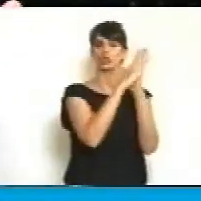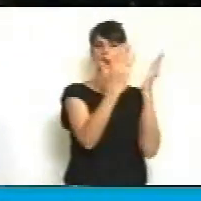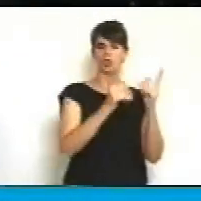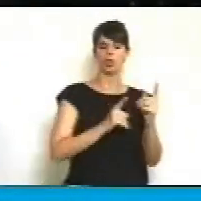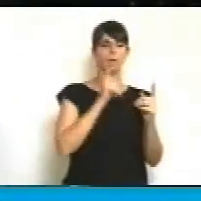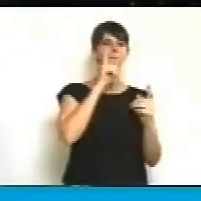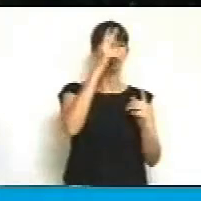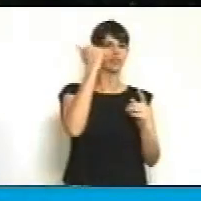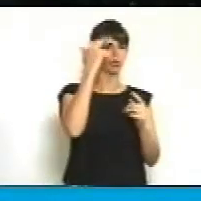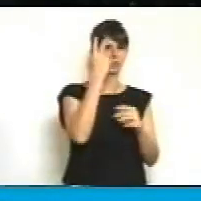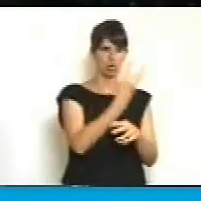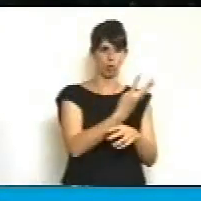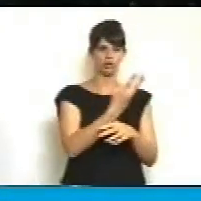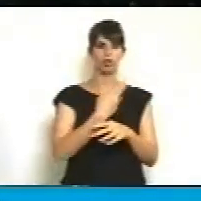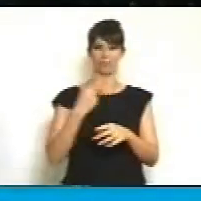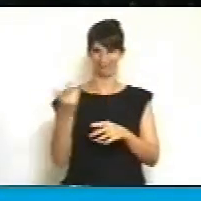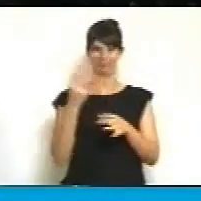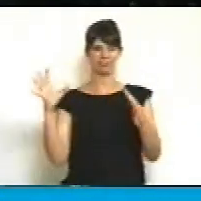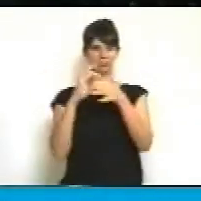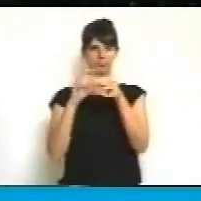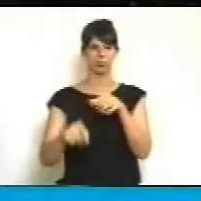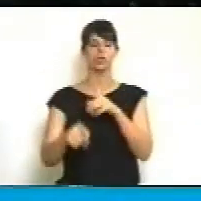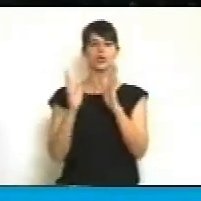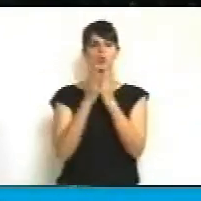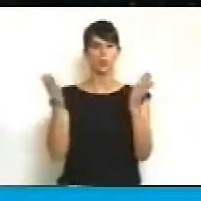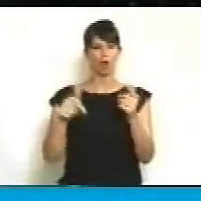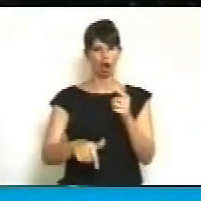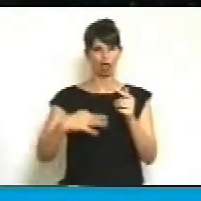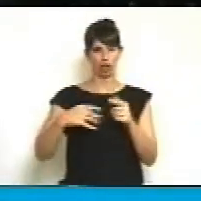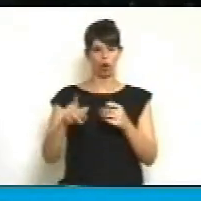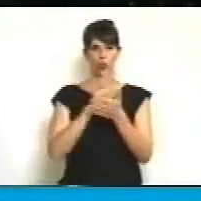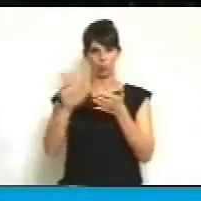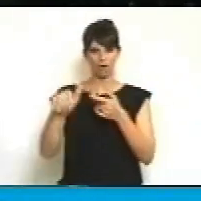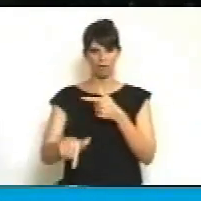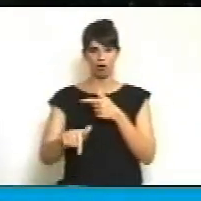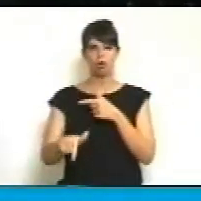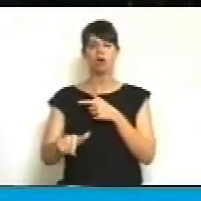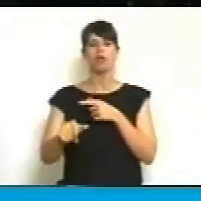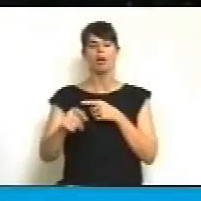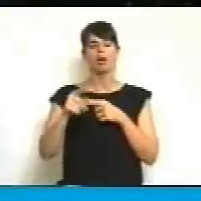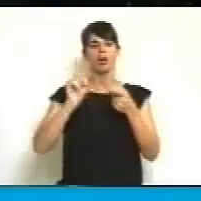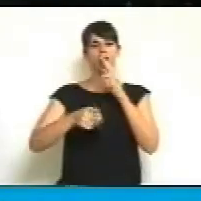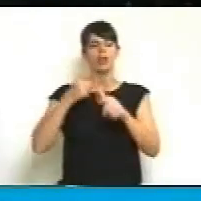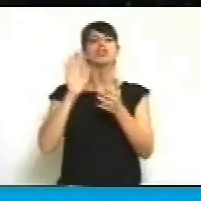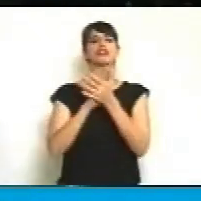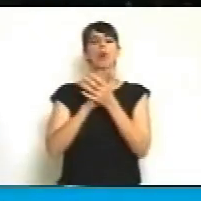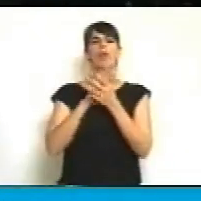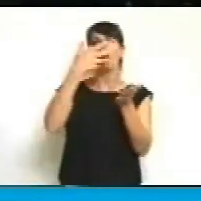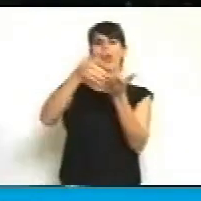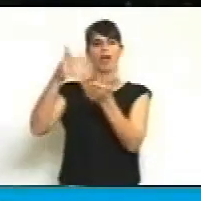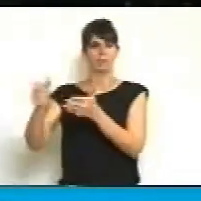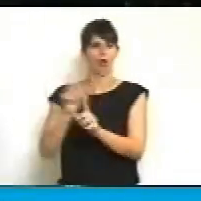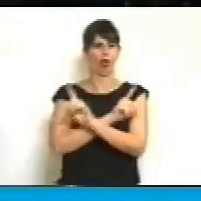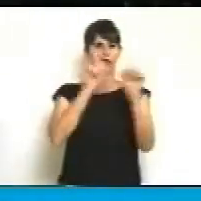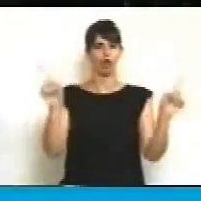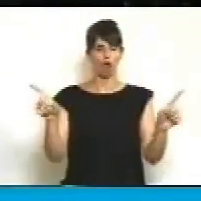1994. Es un código basado en un paradigma no discriminatorio que